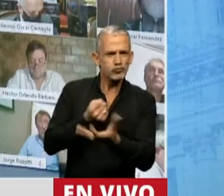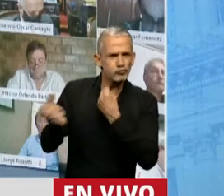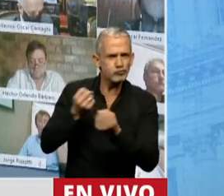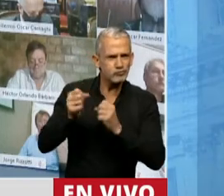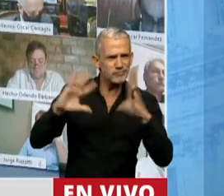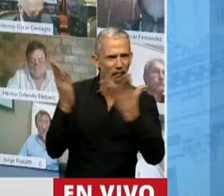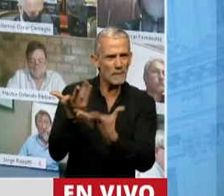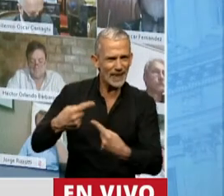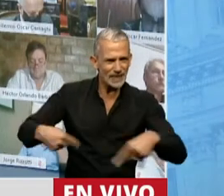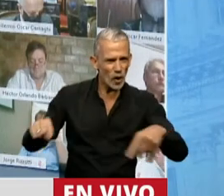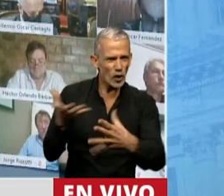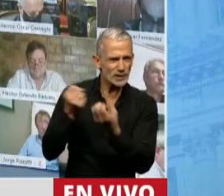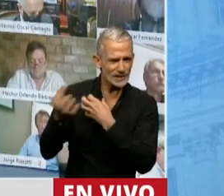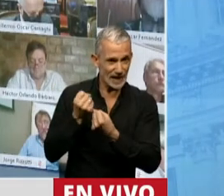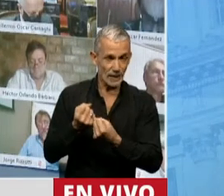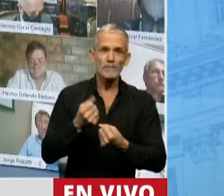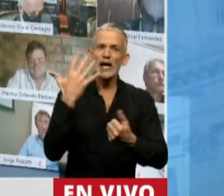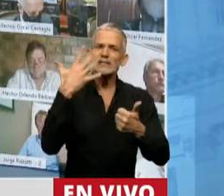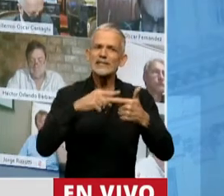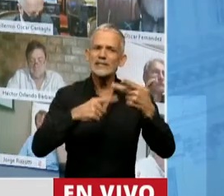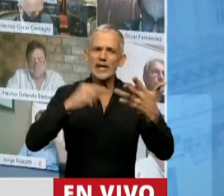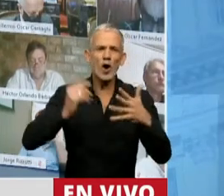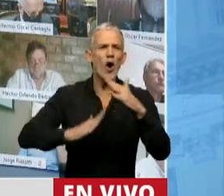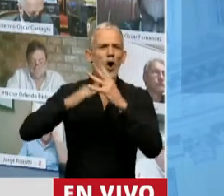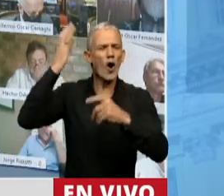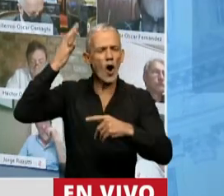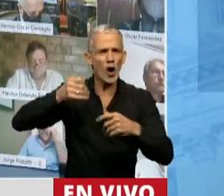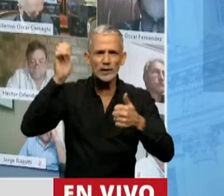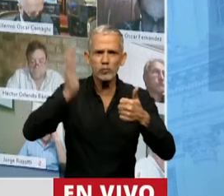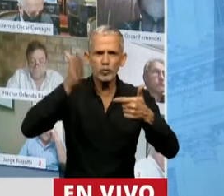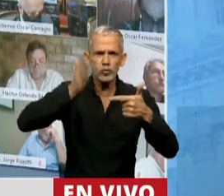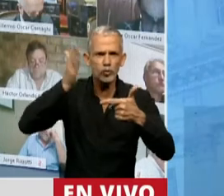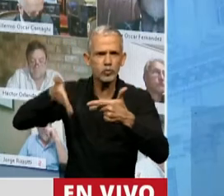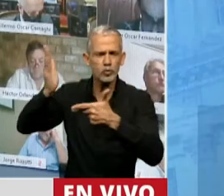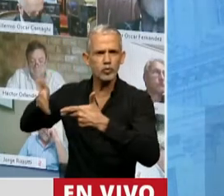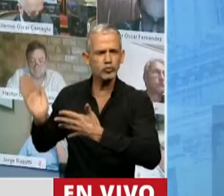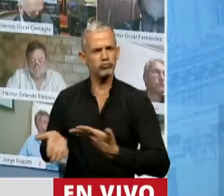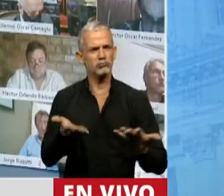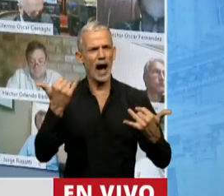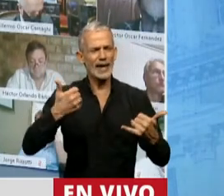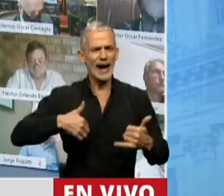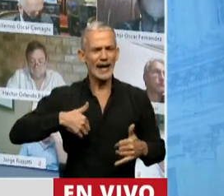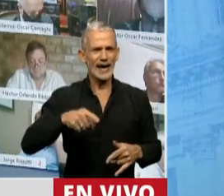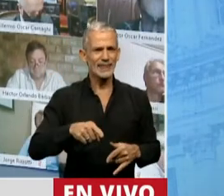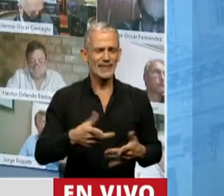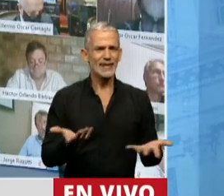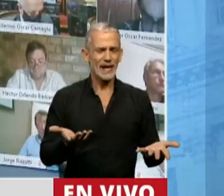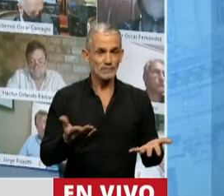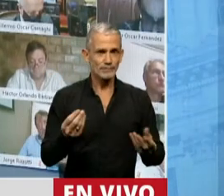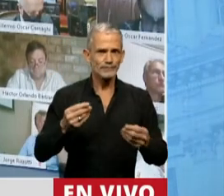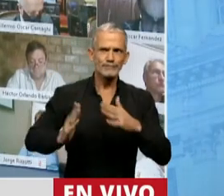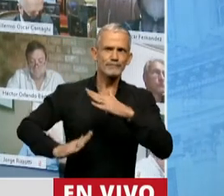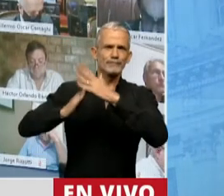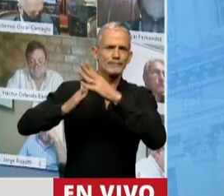ambiental. Cinco fallos, cinco fallos tuvo que tener la Argentina en la